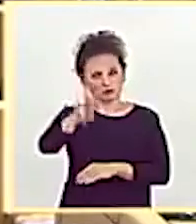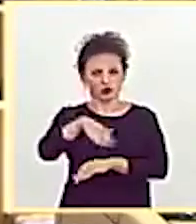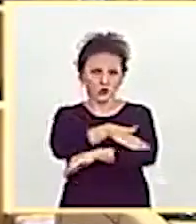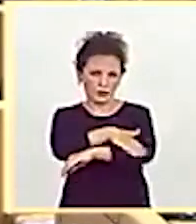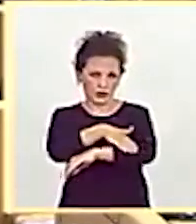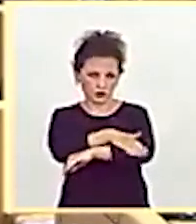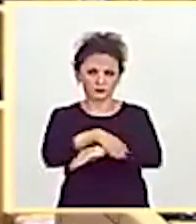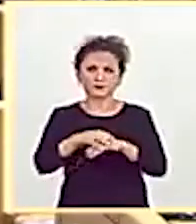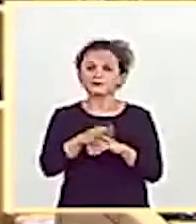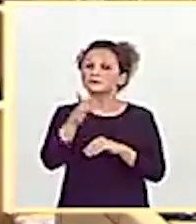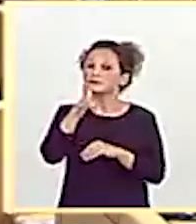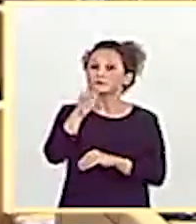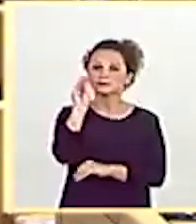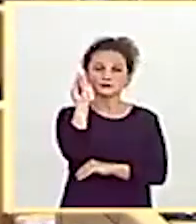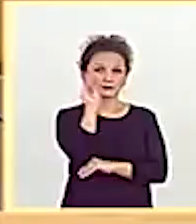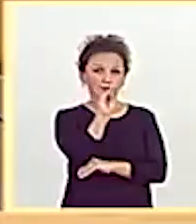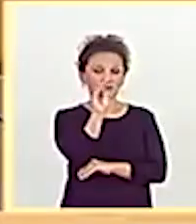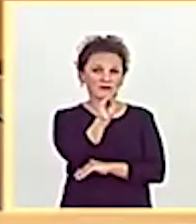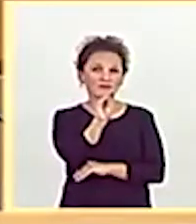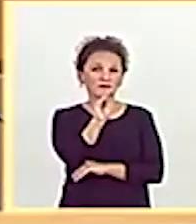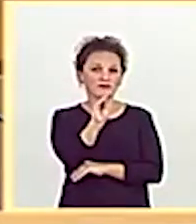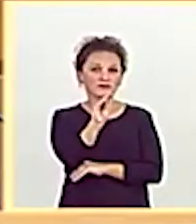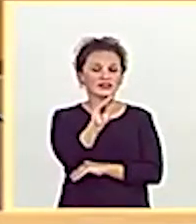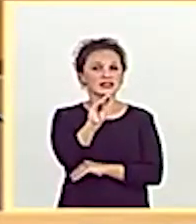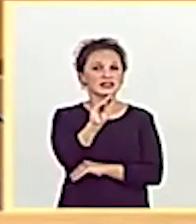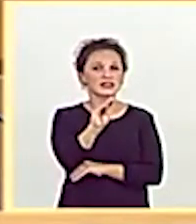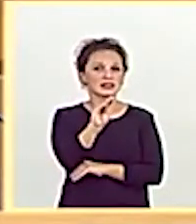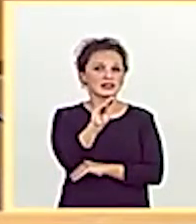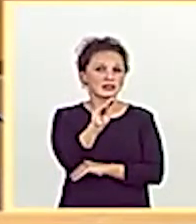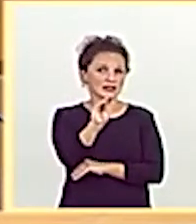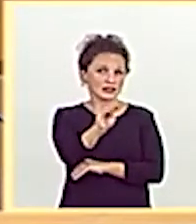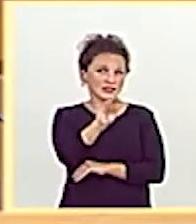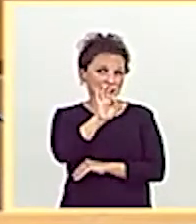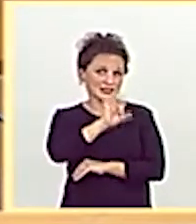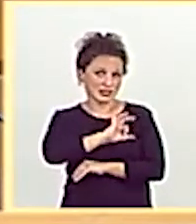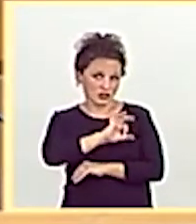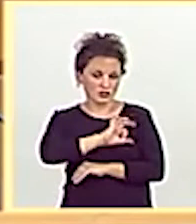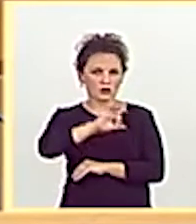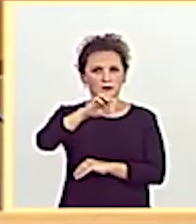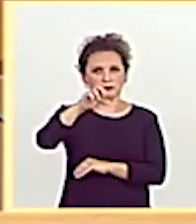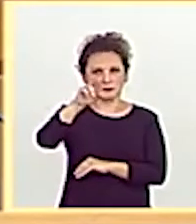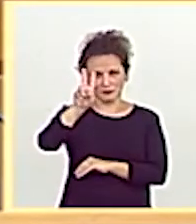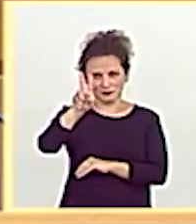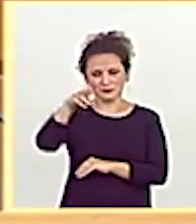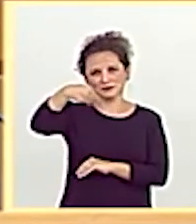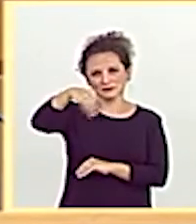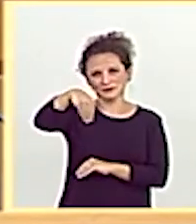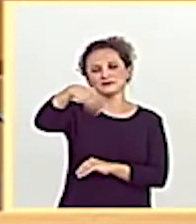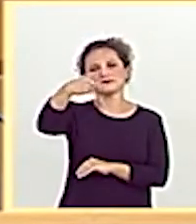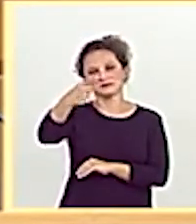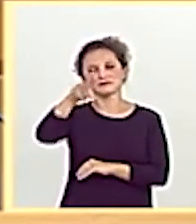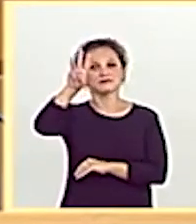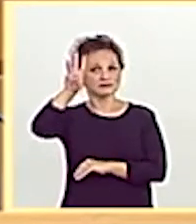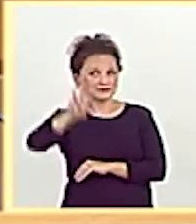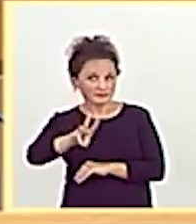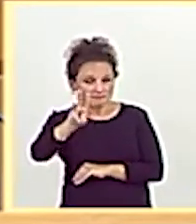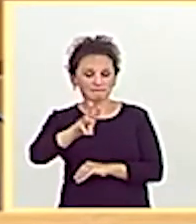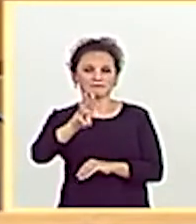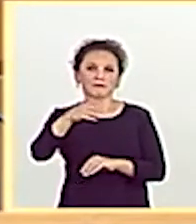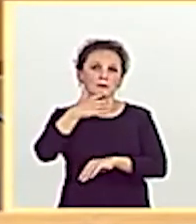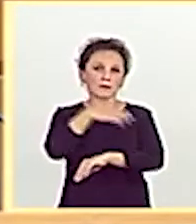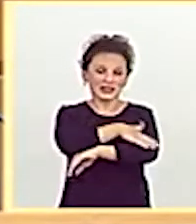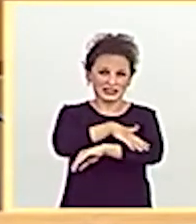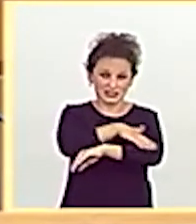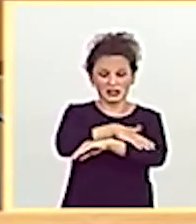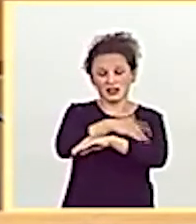Pregunta dirigida a la señora vicepresidenta tercera del Gobierno y ministra de Asuntos Económicos y Transformación